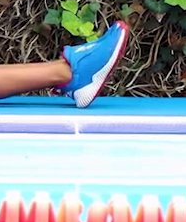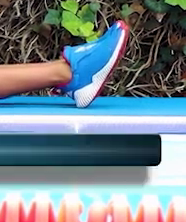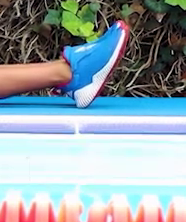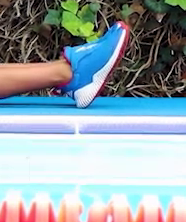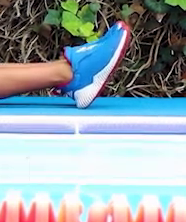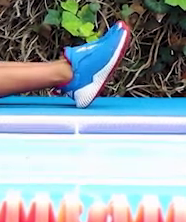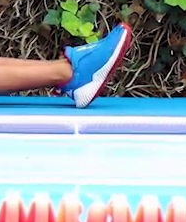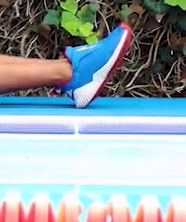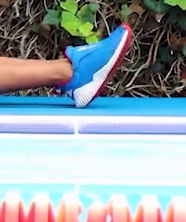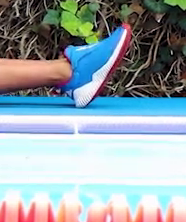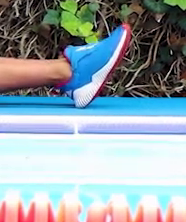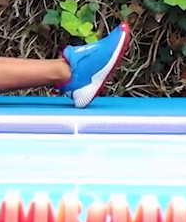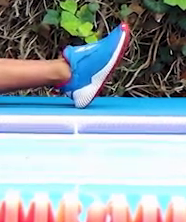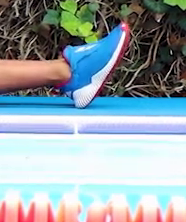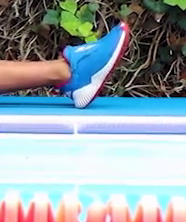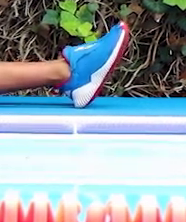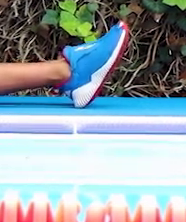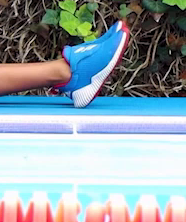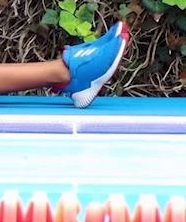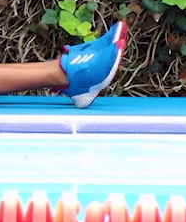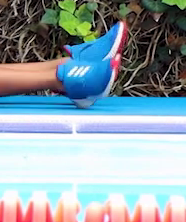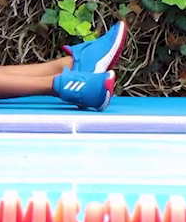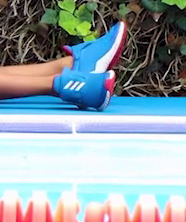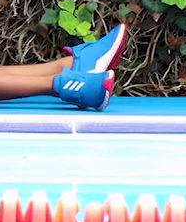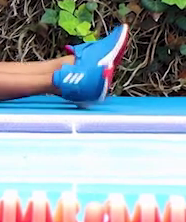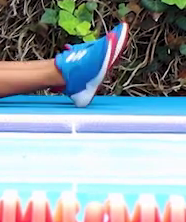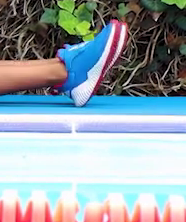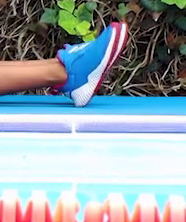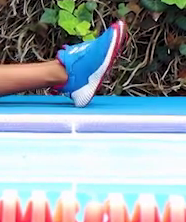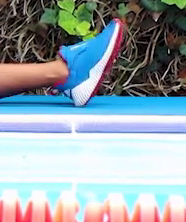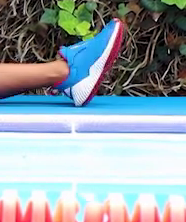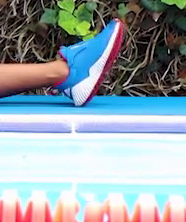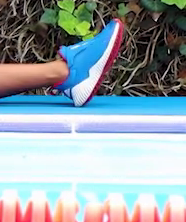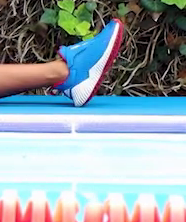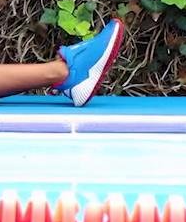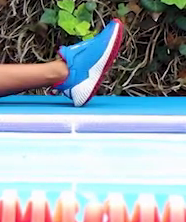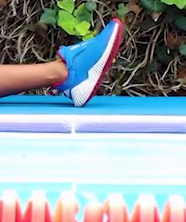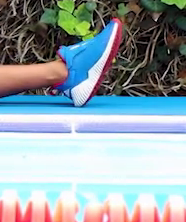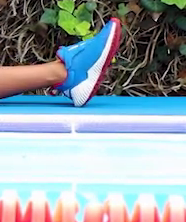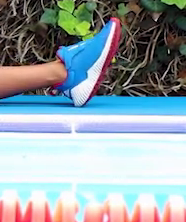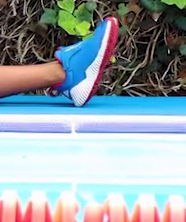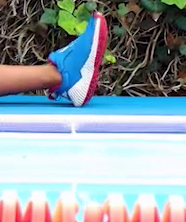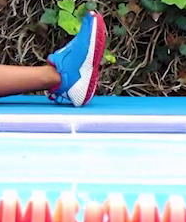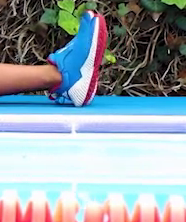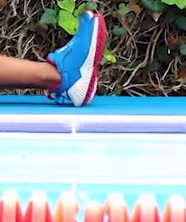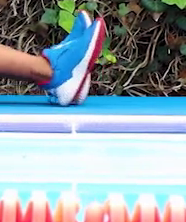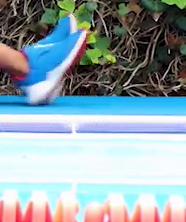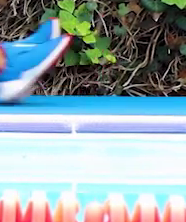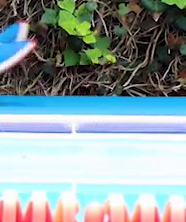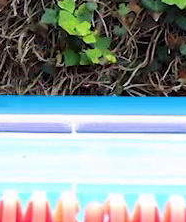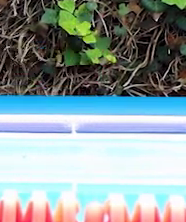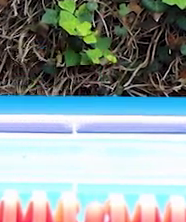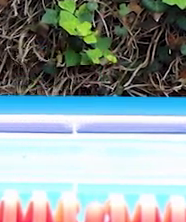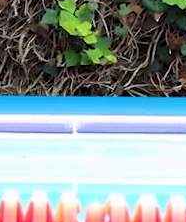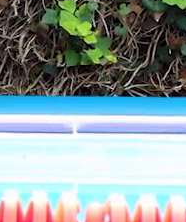Exhala. Prepárate para la siguiente. Tres repeticiones. Una.